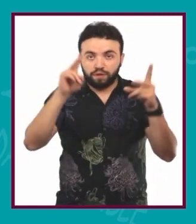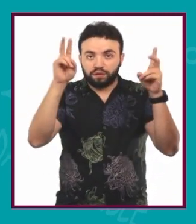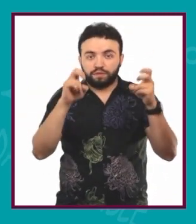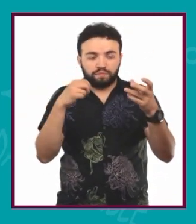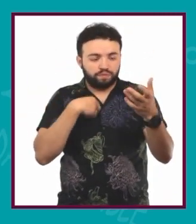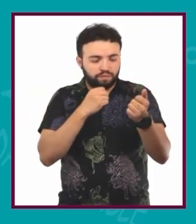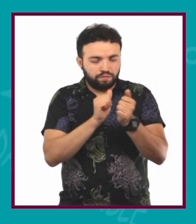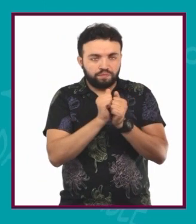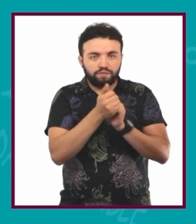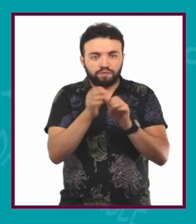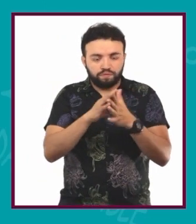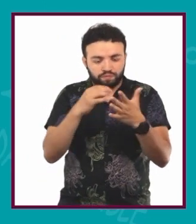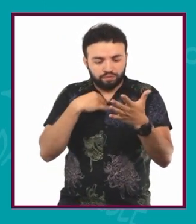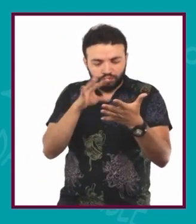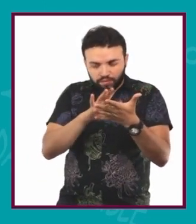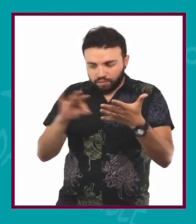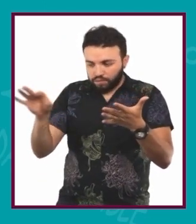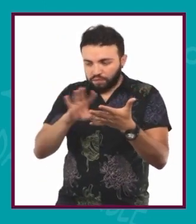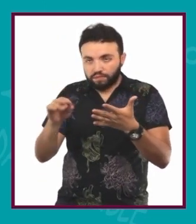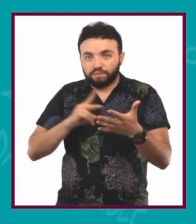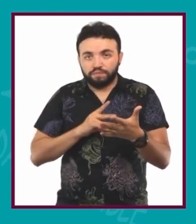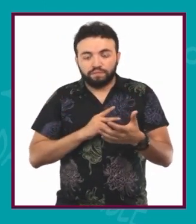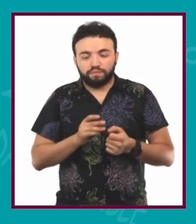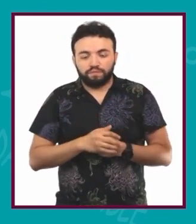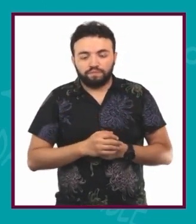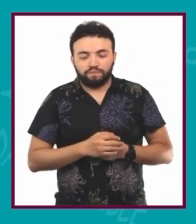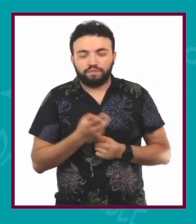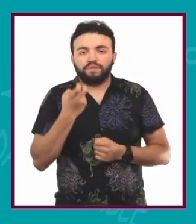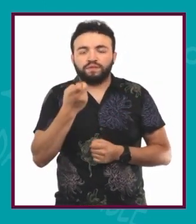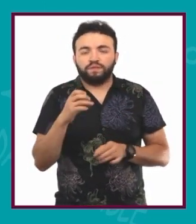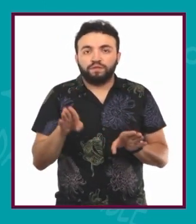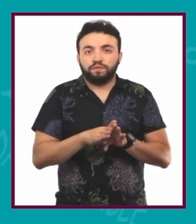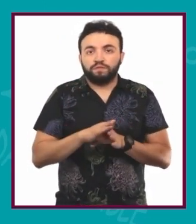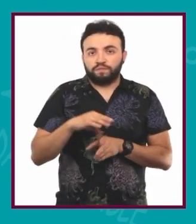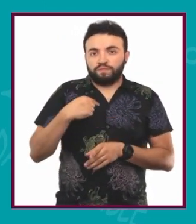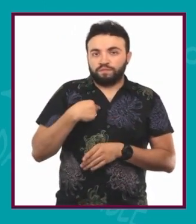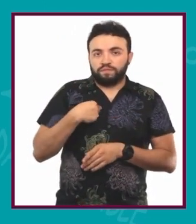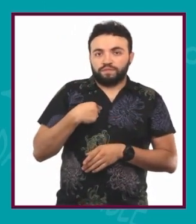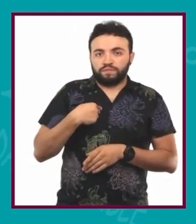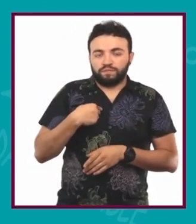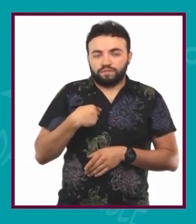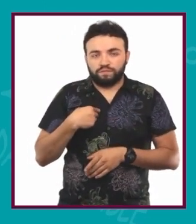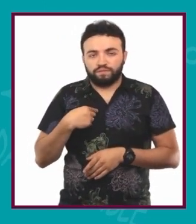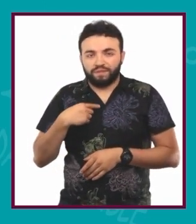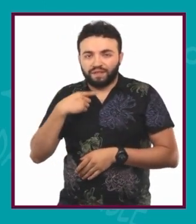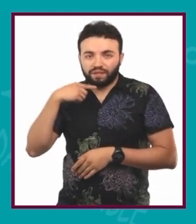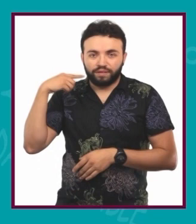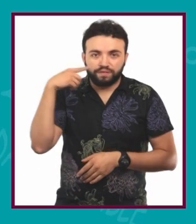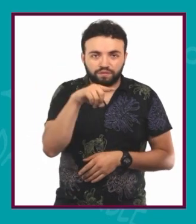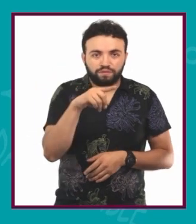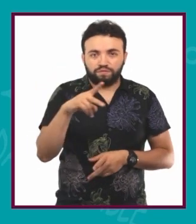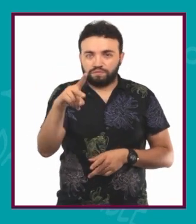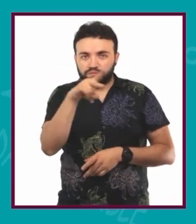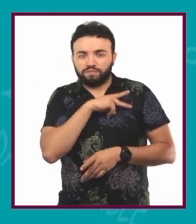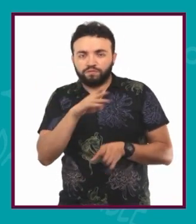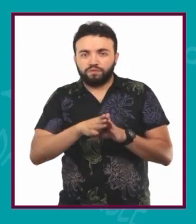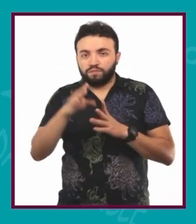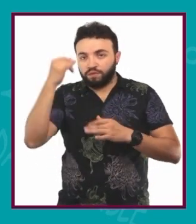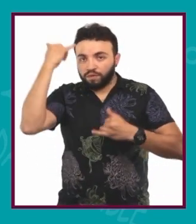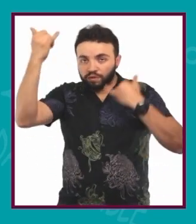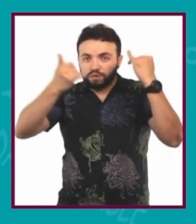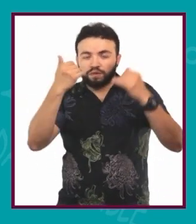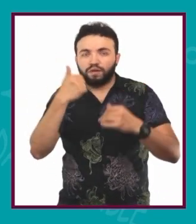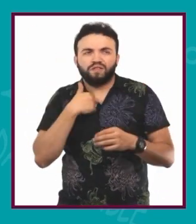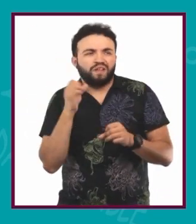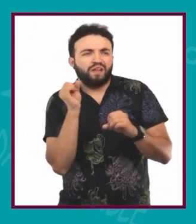nuestras propias conclusiones. Es esa misma capacidad que tenemos de tomar decisiones propias y las ideologías que nos creamos. No